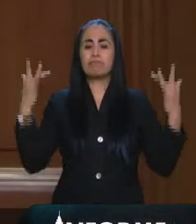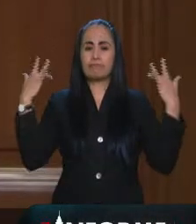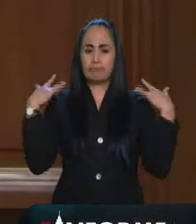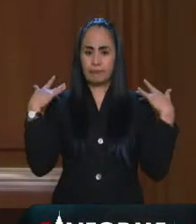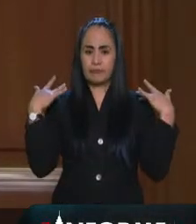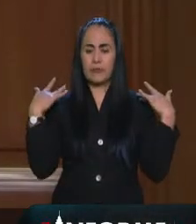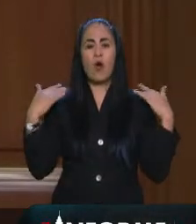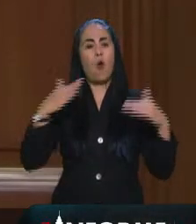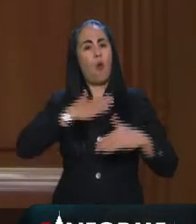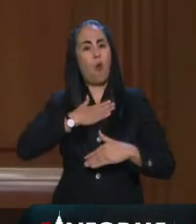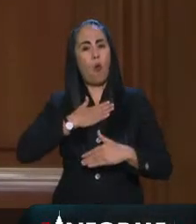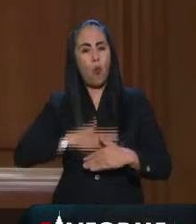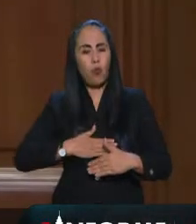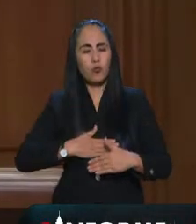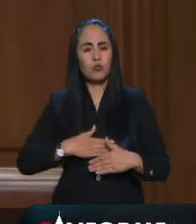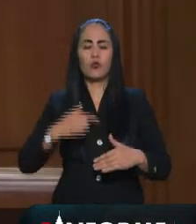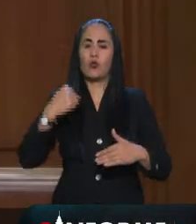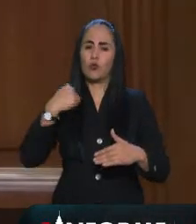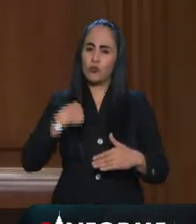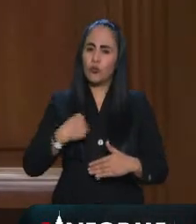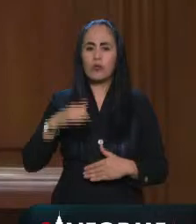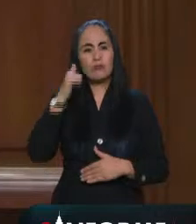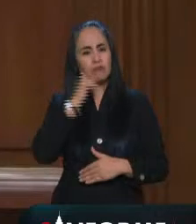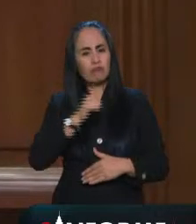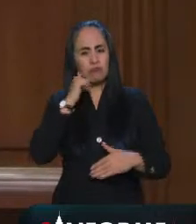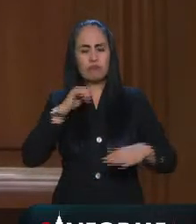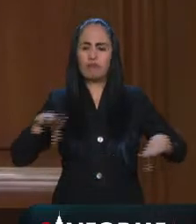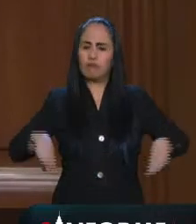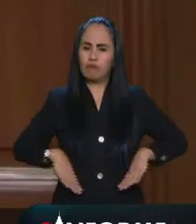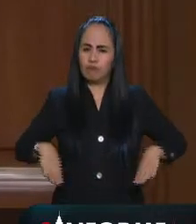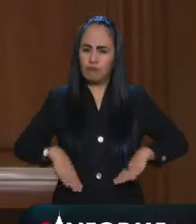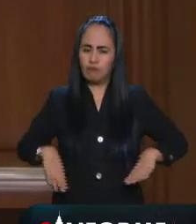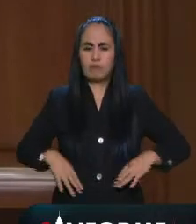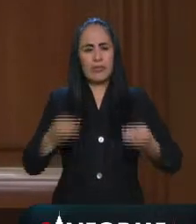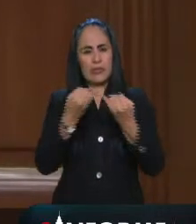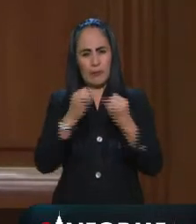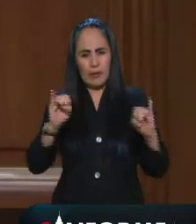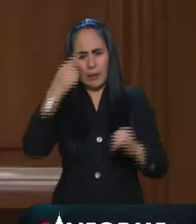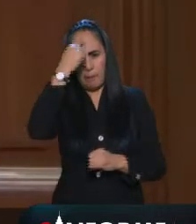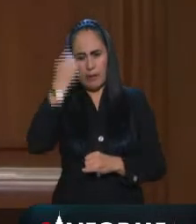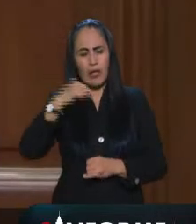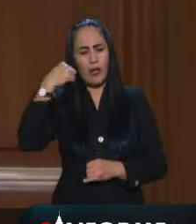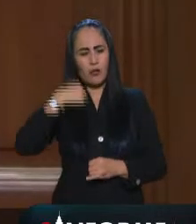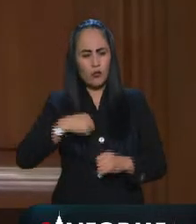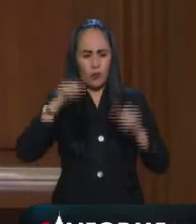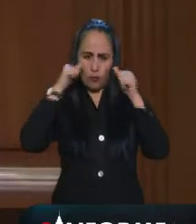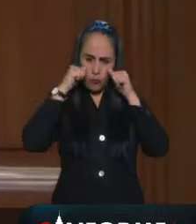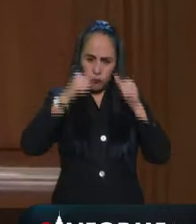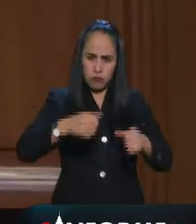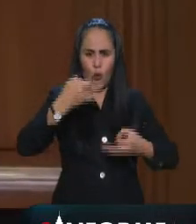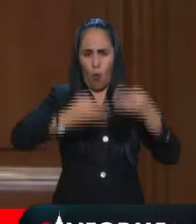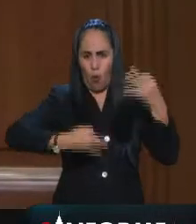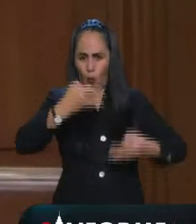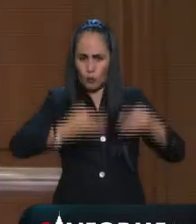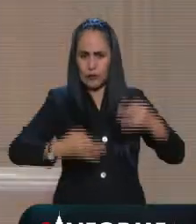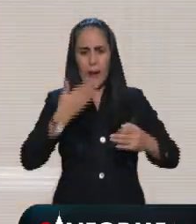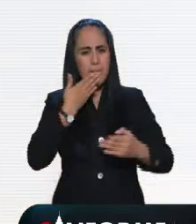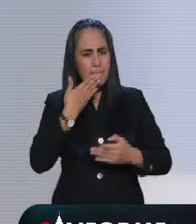autonomía que resultan esenciales para el adecuado ejercicio de la función jurisdiccional.